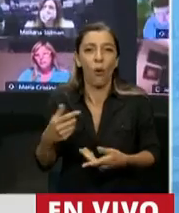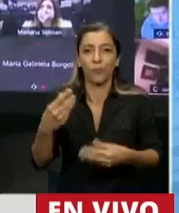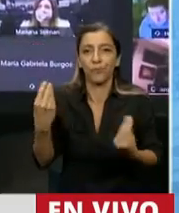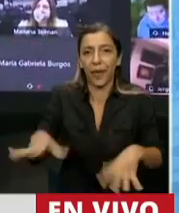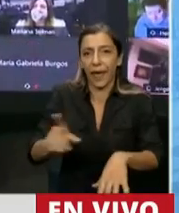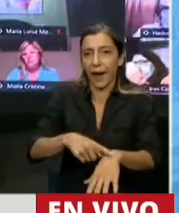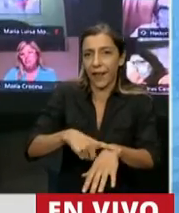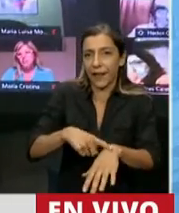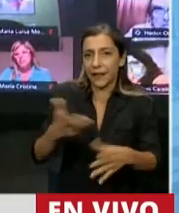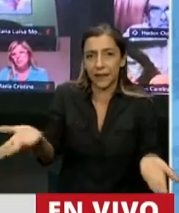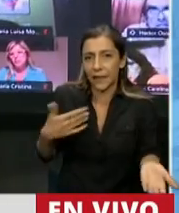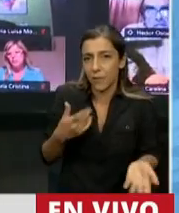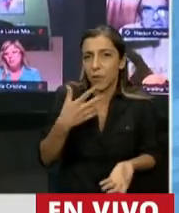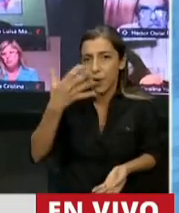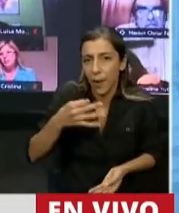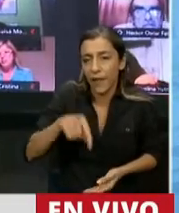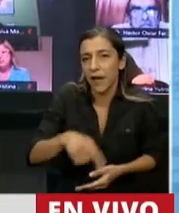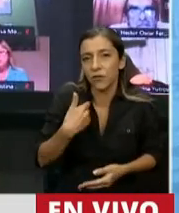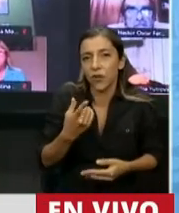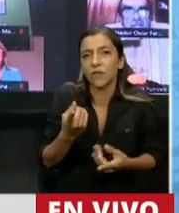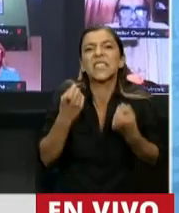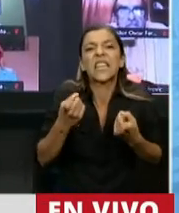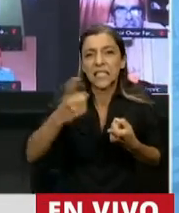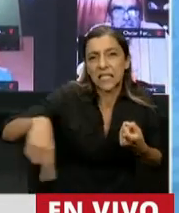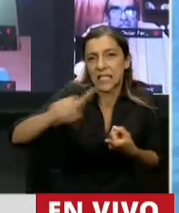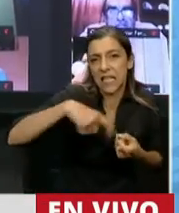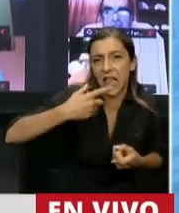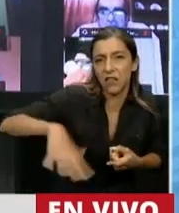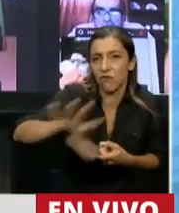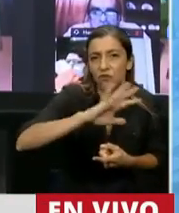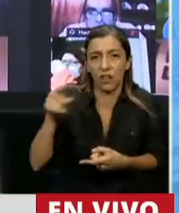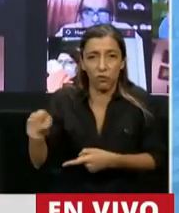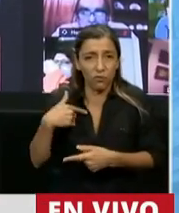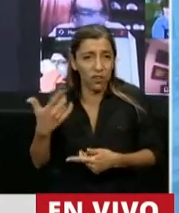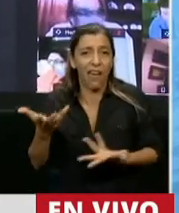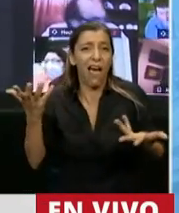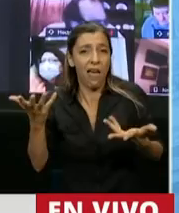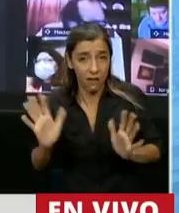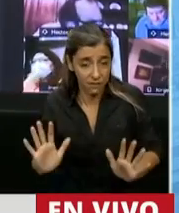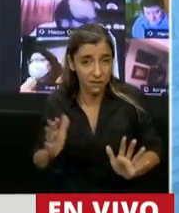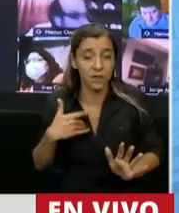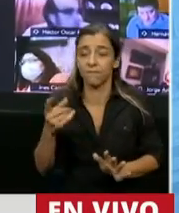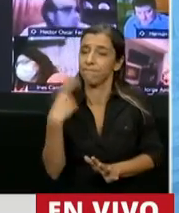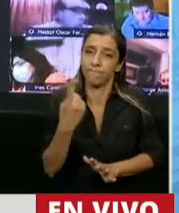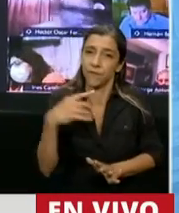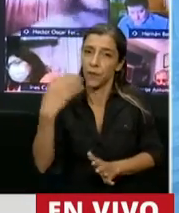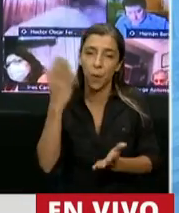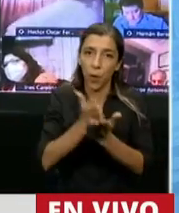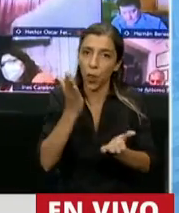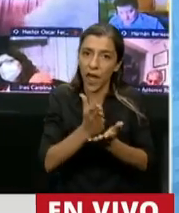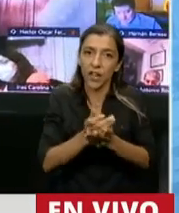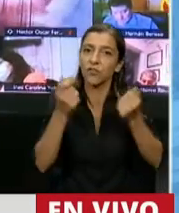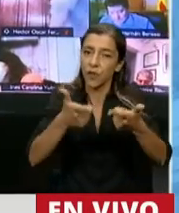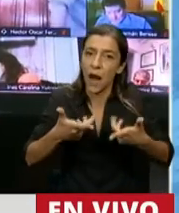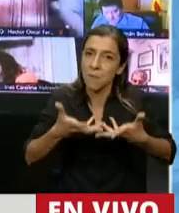show con las necesidades y los problemas de la gente pero nunca hacer nada real y efectivo para ampliar derechos. Deberíamos tener una etiqueta